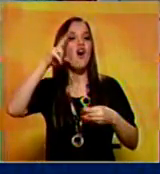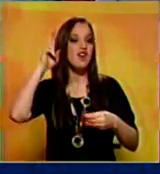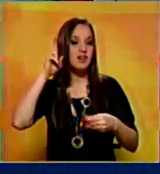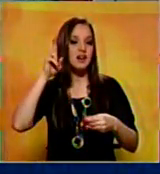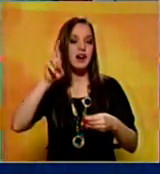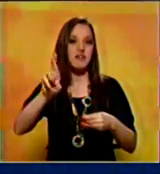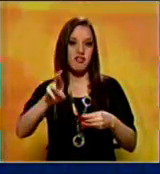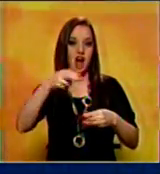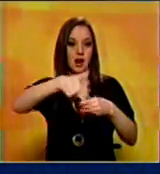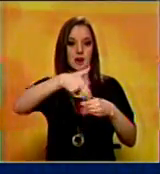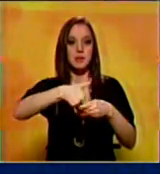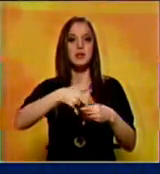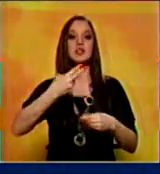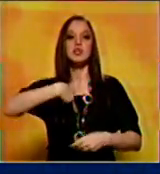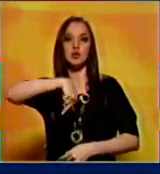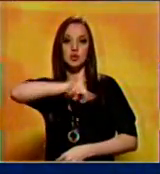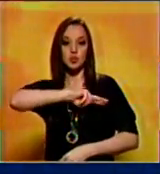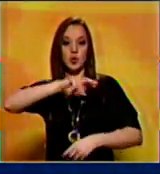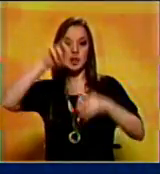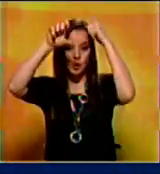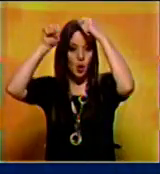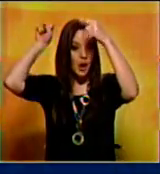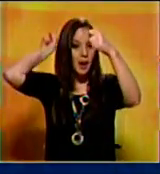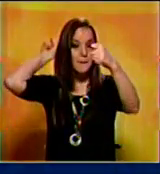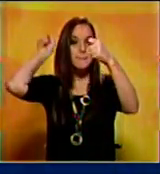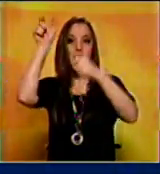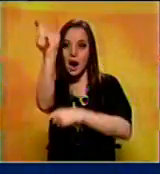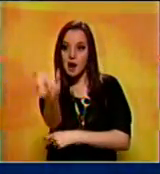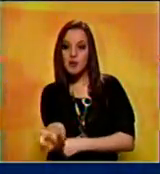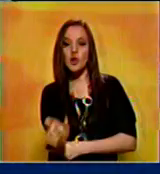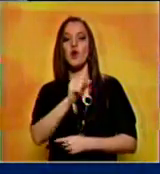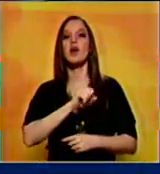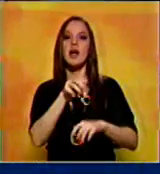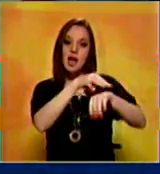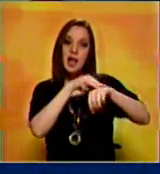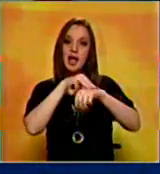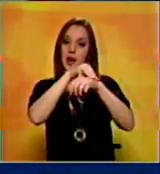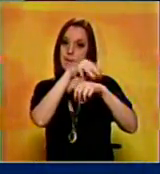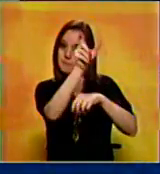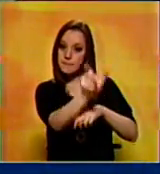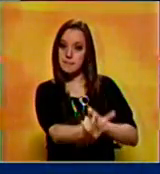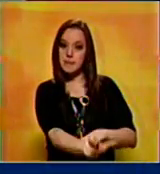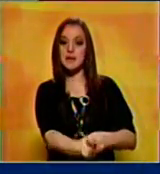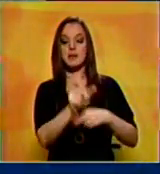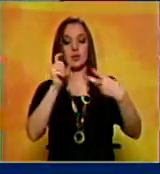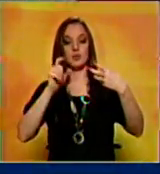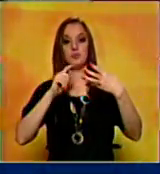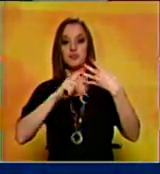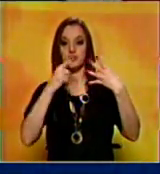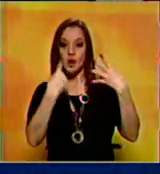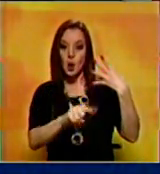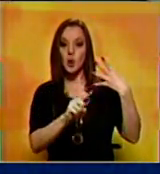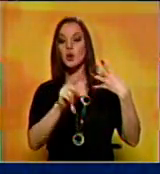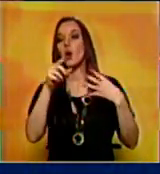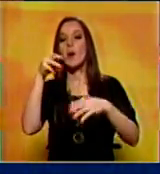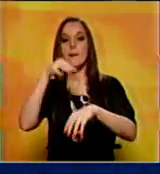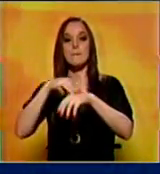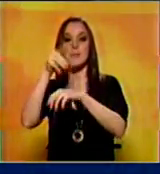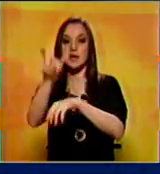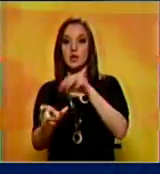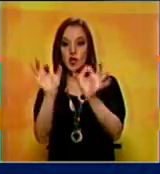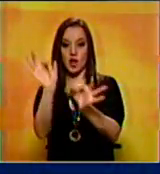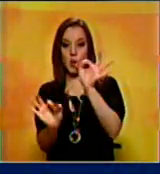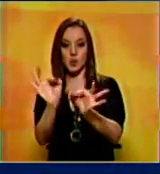nuestro embajador el ministro de la secretaría general Osorio el ministro de interior justicia y paz